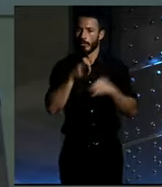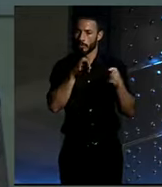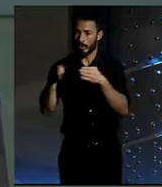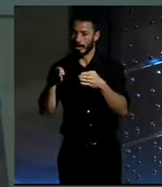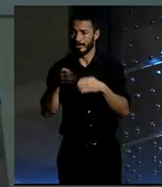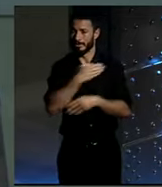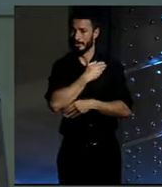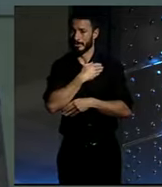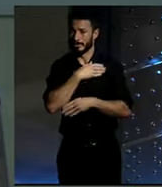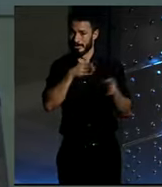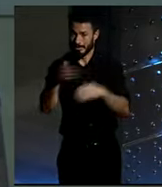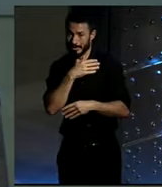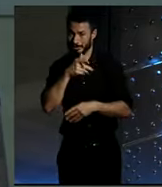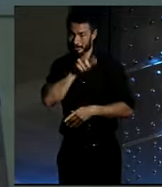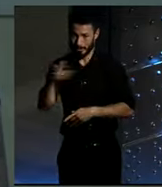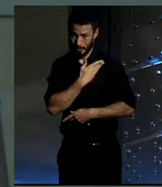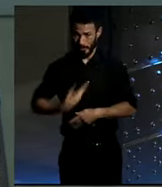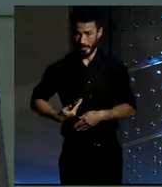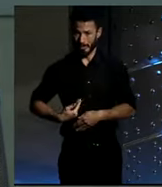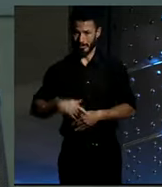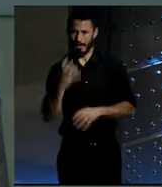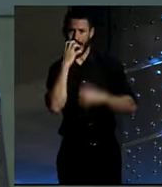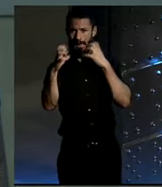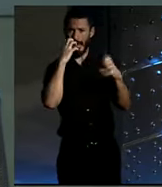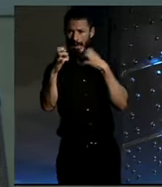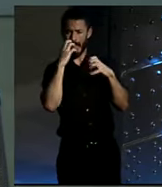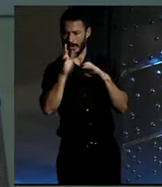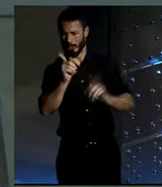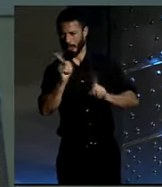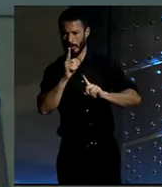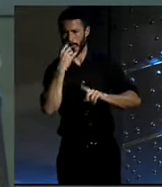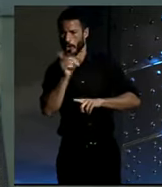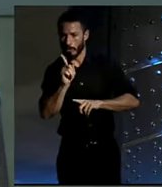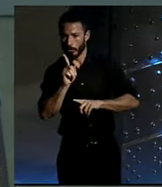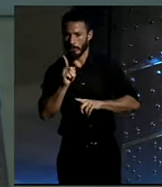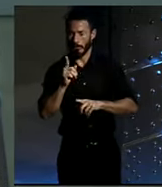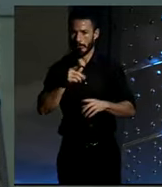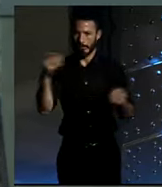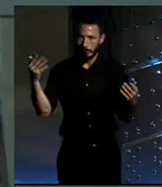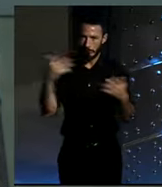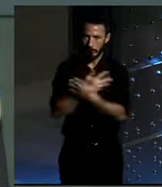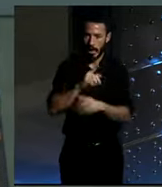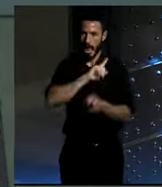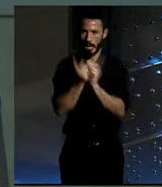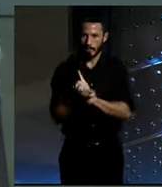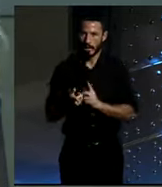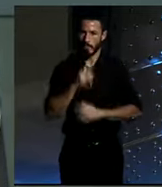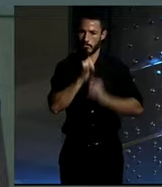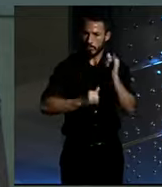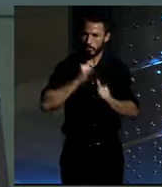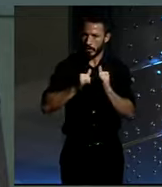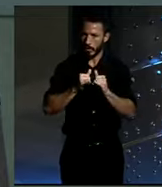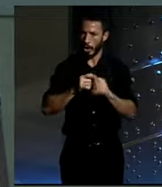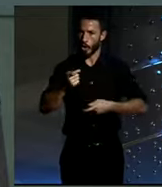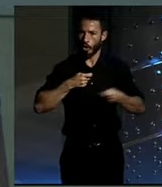está comprobadísimo que las bicicletas, todo lo contrario, estimulan el pequeño comercio. decir, la gente tiene más dinero, ¿sabes? Porque de todo el